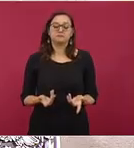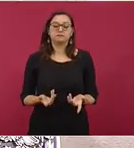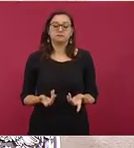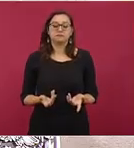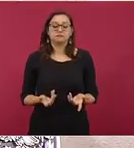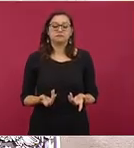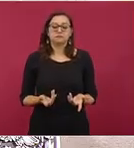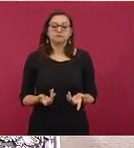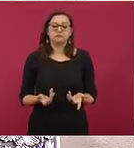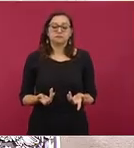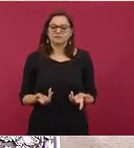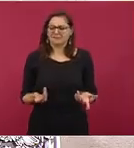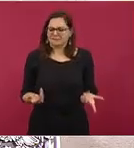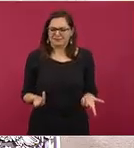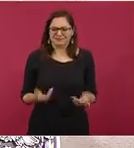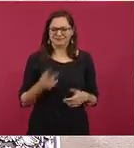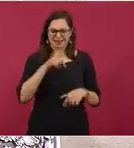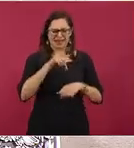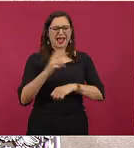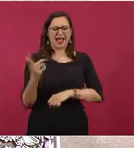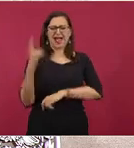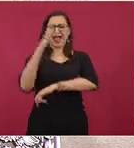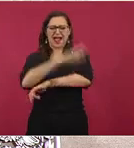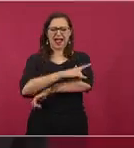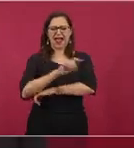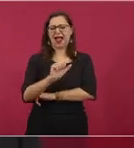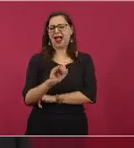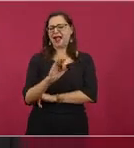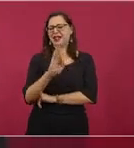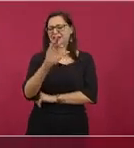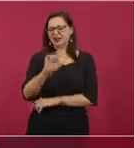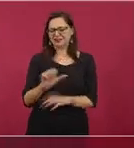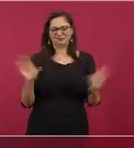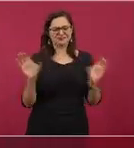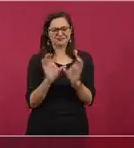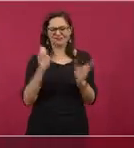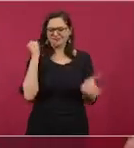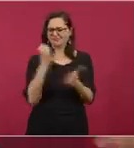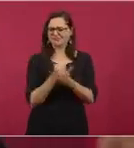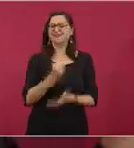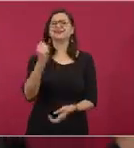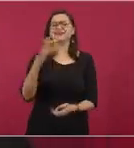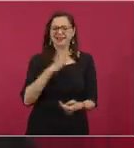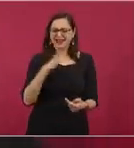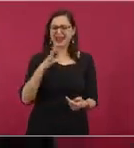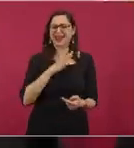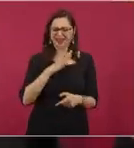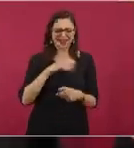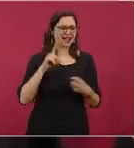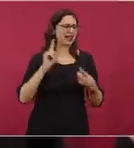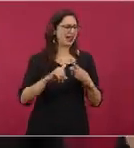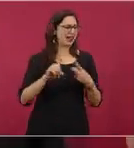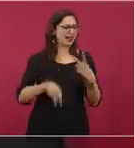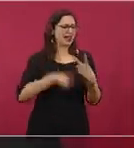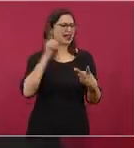hay certificación lo que tú estás planteando ya han llegado